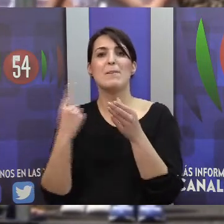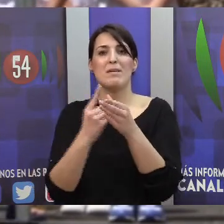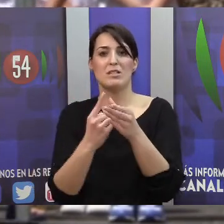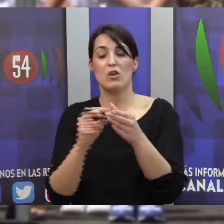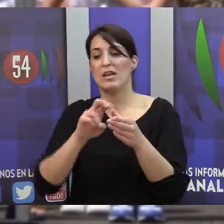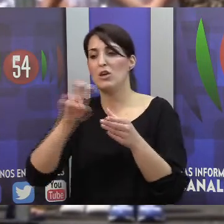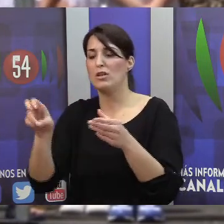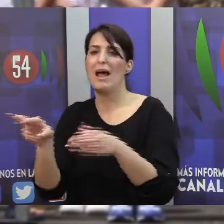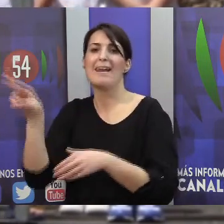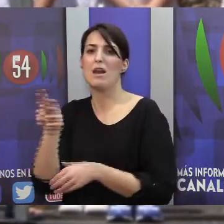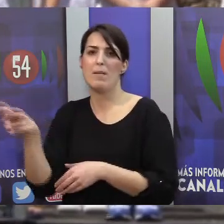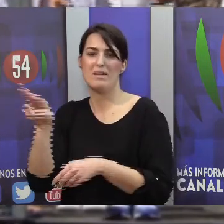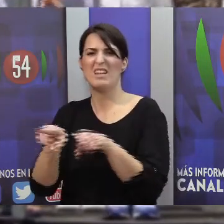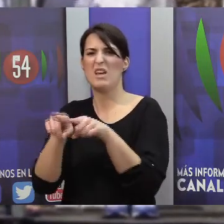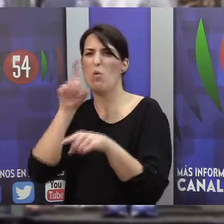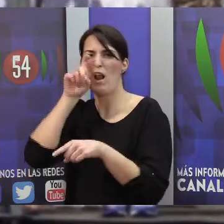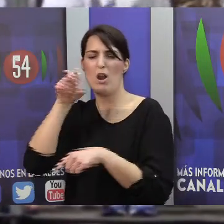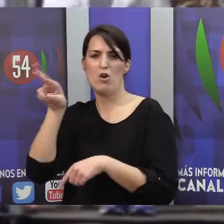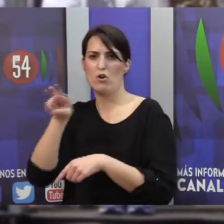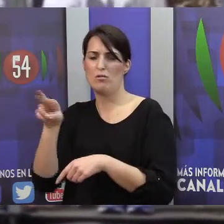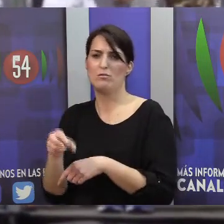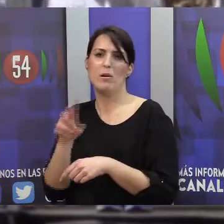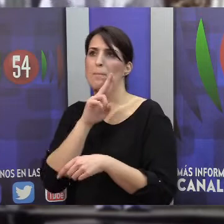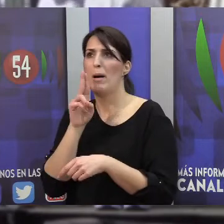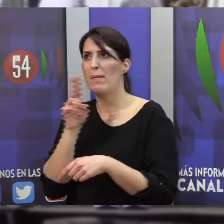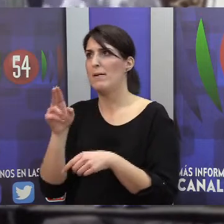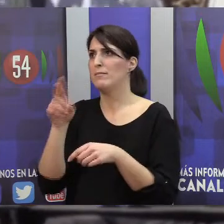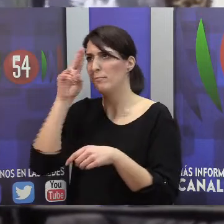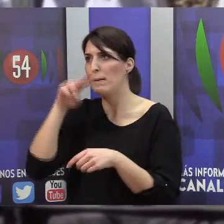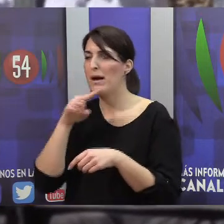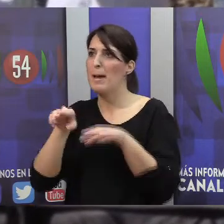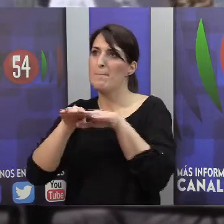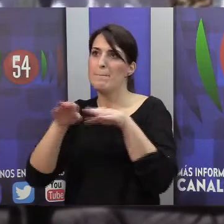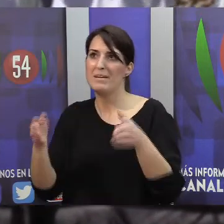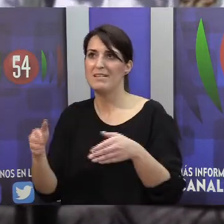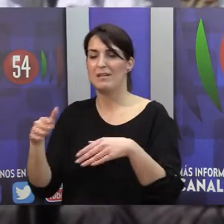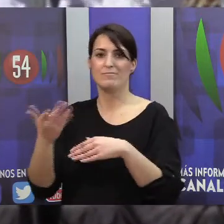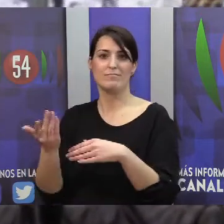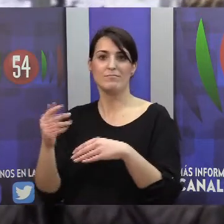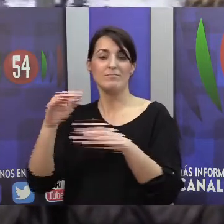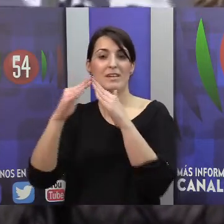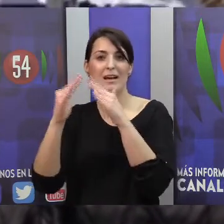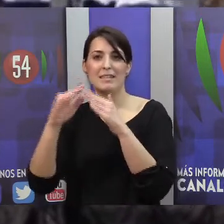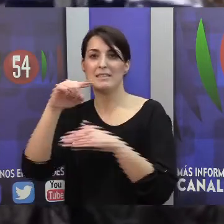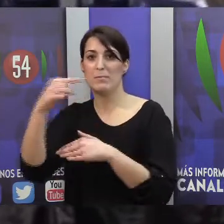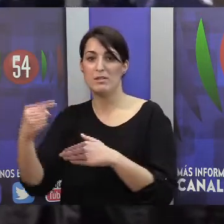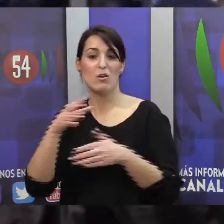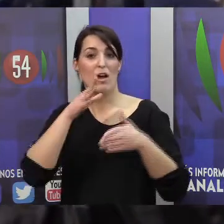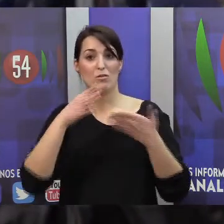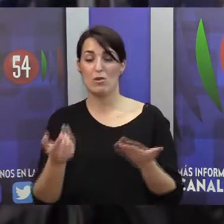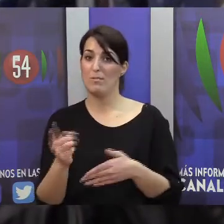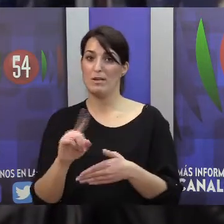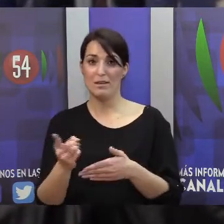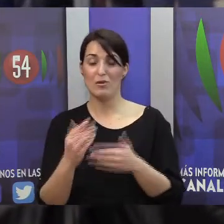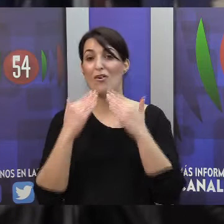los loros, o sea, mamá, papá, mesa, tabla, casa, piso. Y ahora no, ahora ya a través de las nuevas técnicas, de los sistemas de